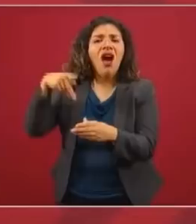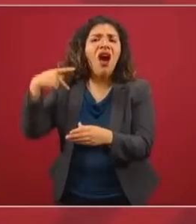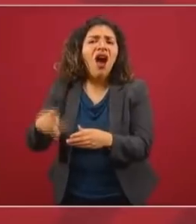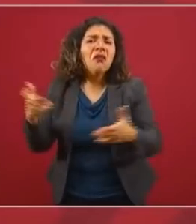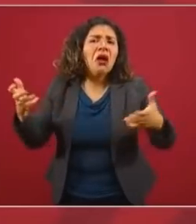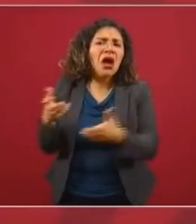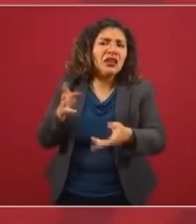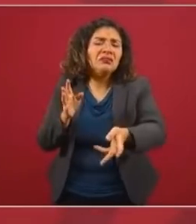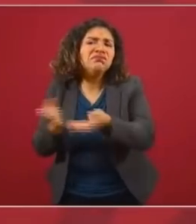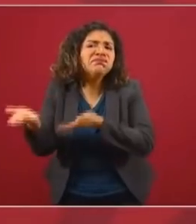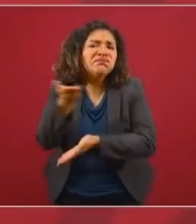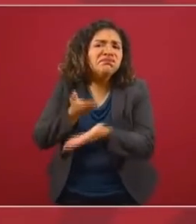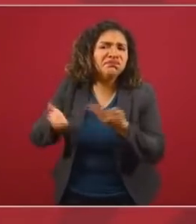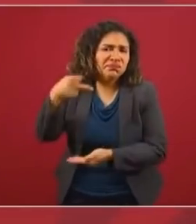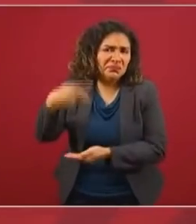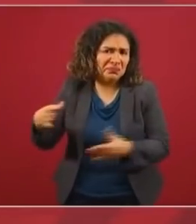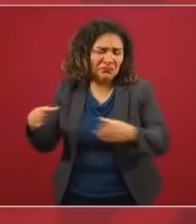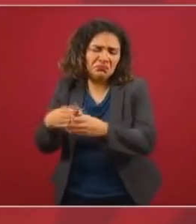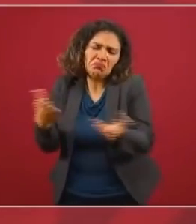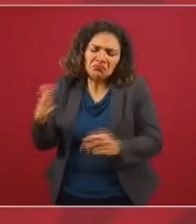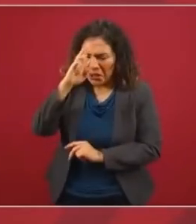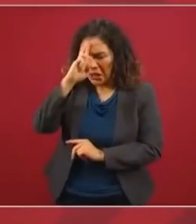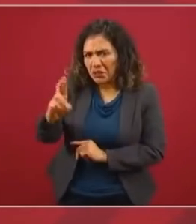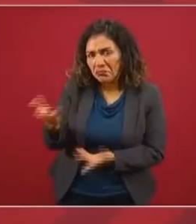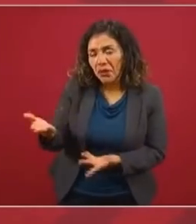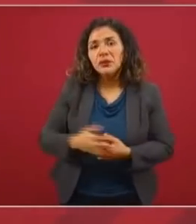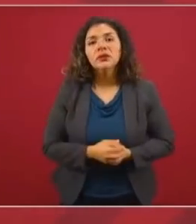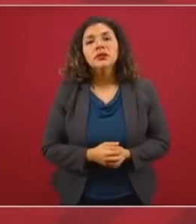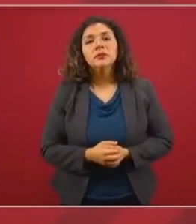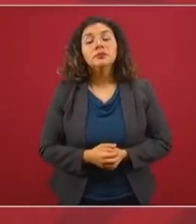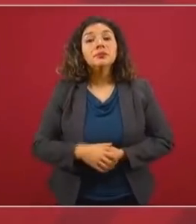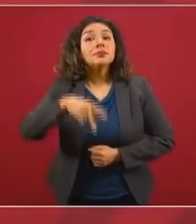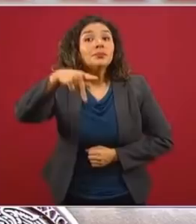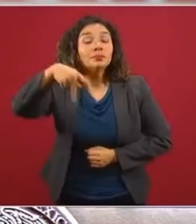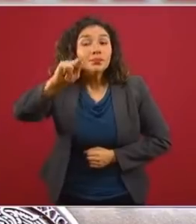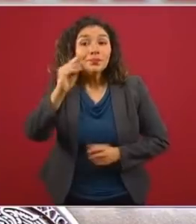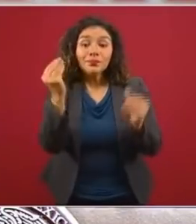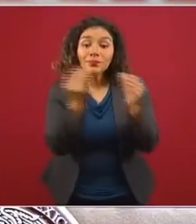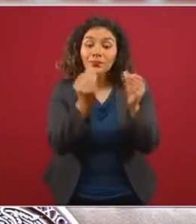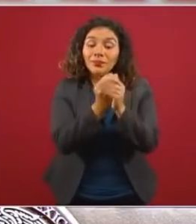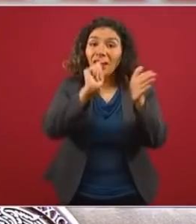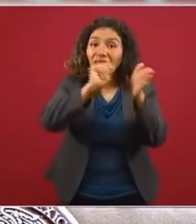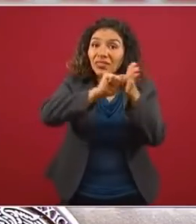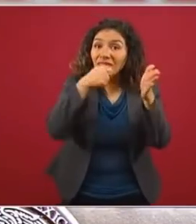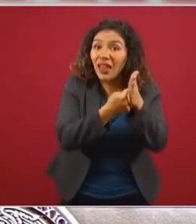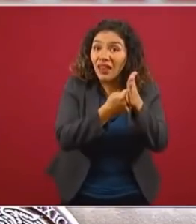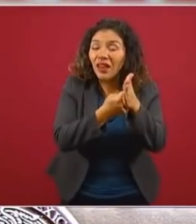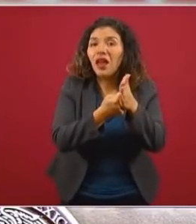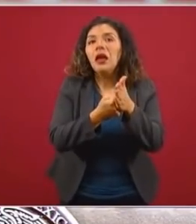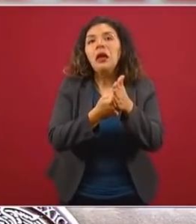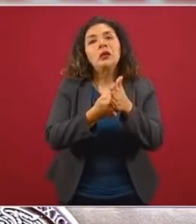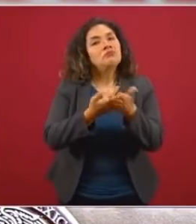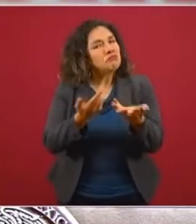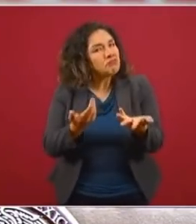política, siempre respetable, pero en la materia técnica pareciera como que